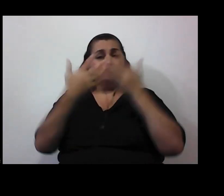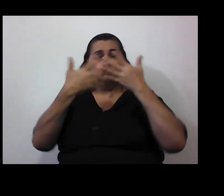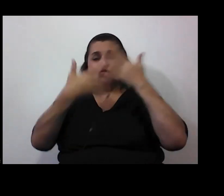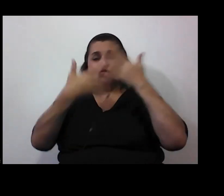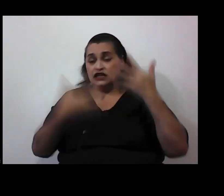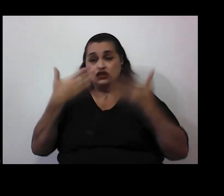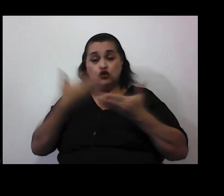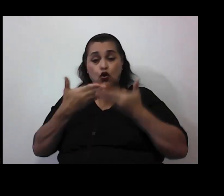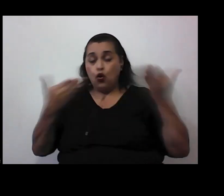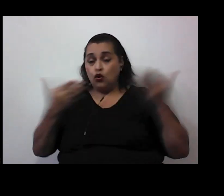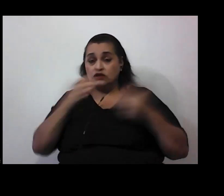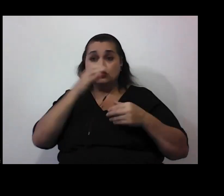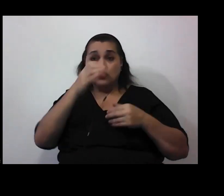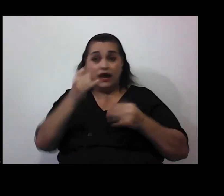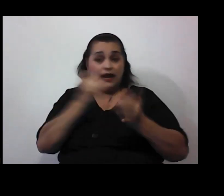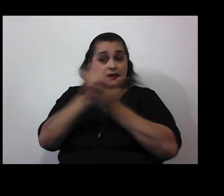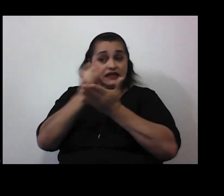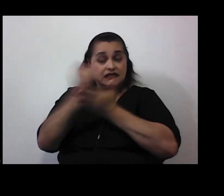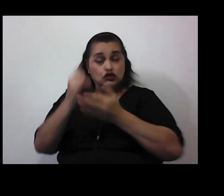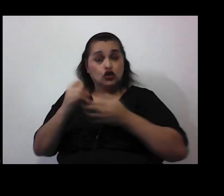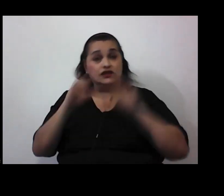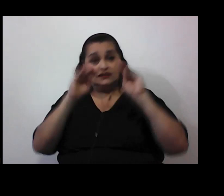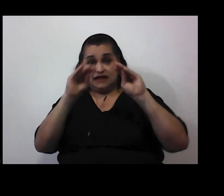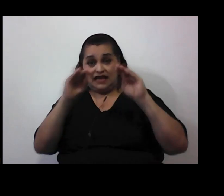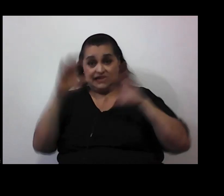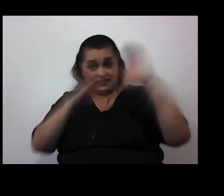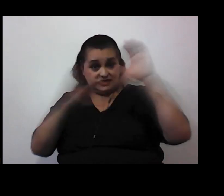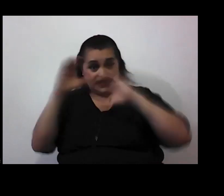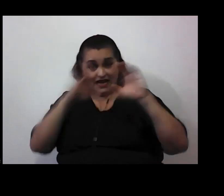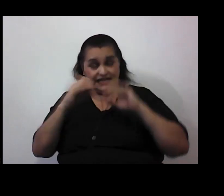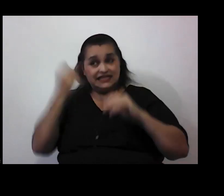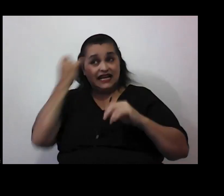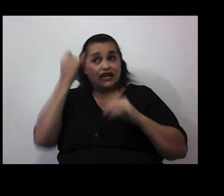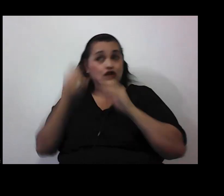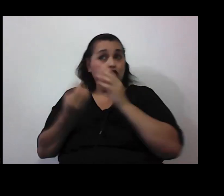sugieren desde la investigación en didáctica de las ciencias como innovadoras digamos